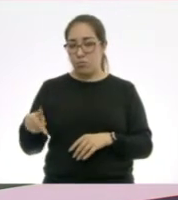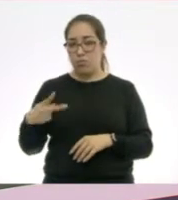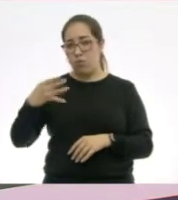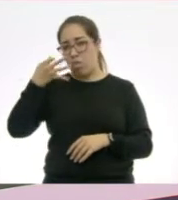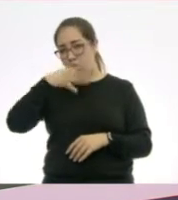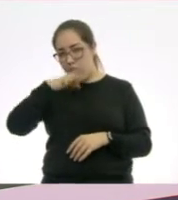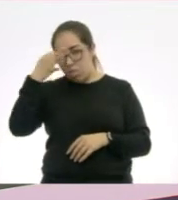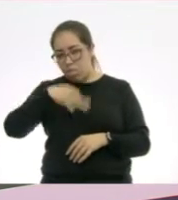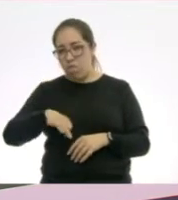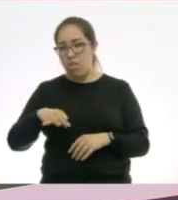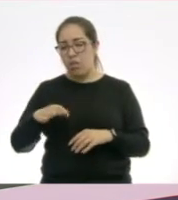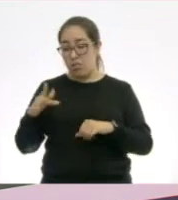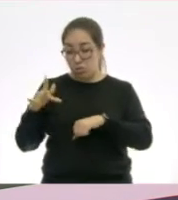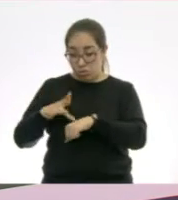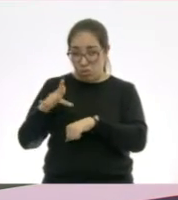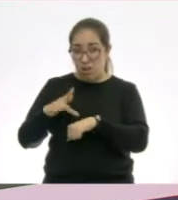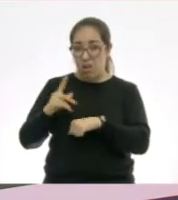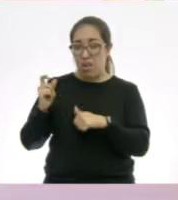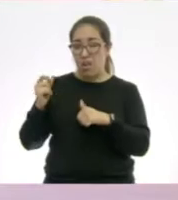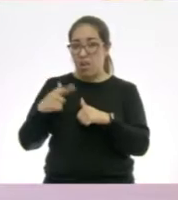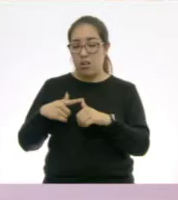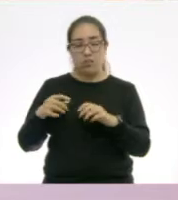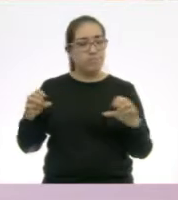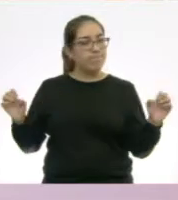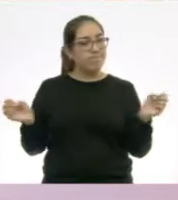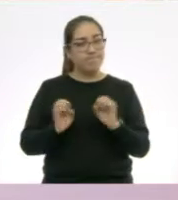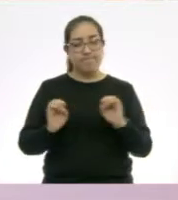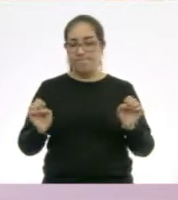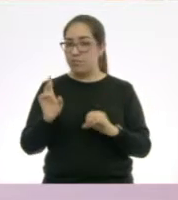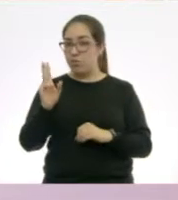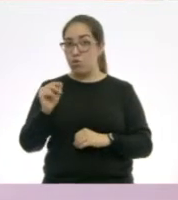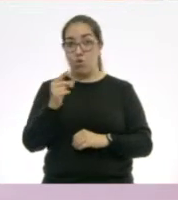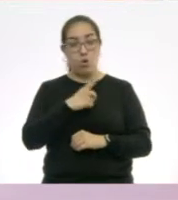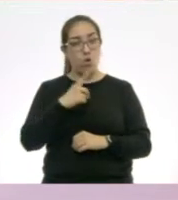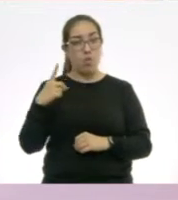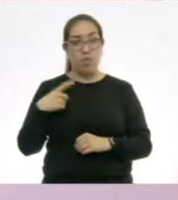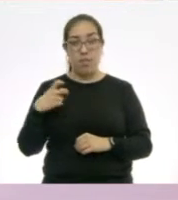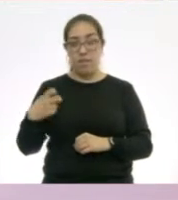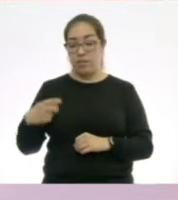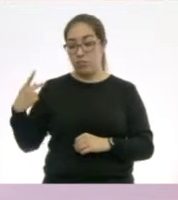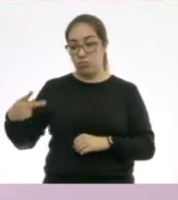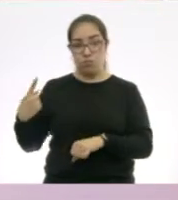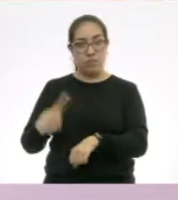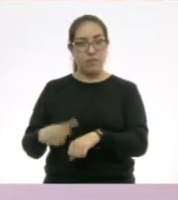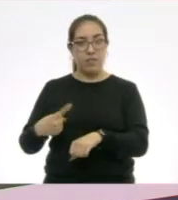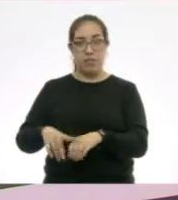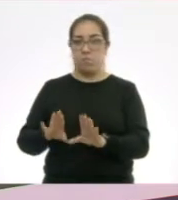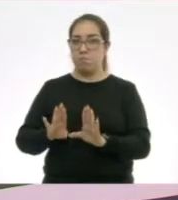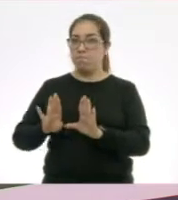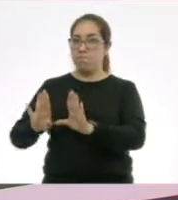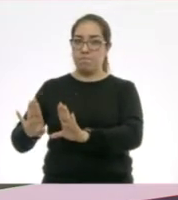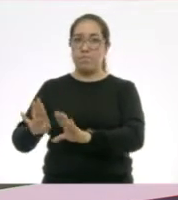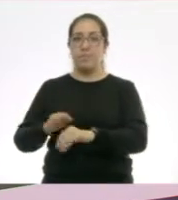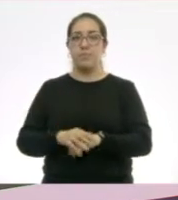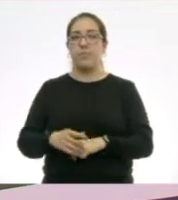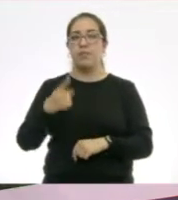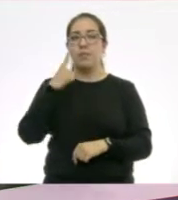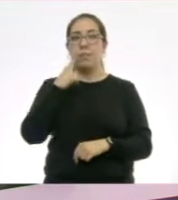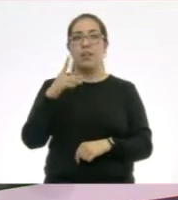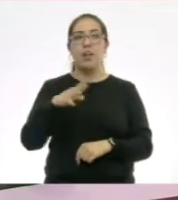respiratorias, material fecal, orina u otros desechos de la persona enferma. Y mira, aquí viene hasta